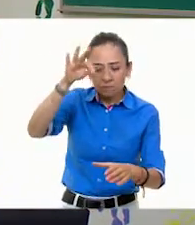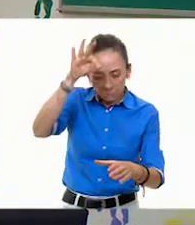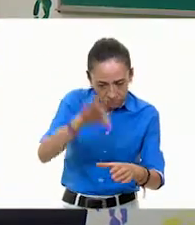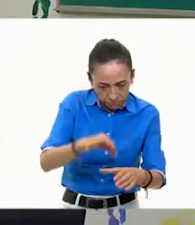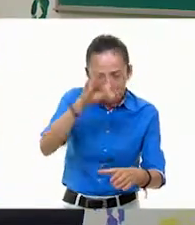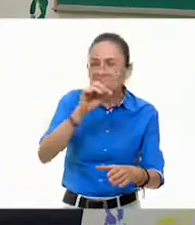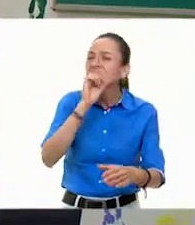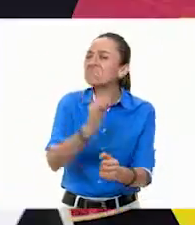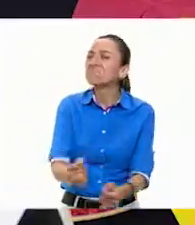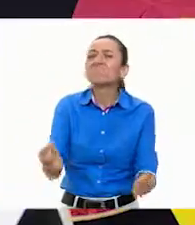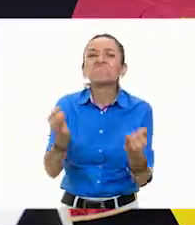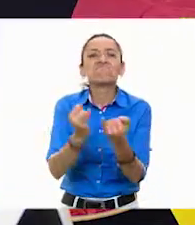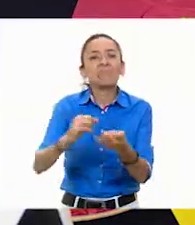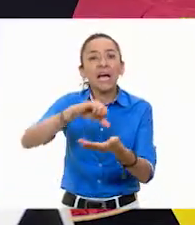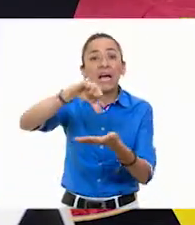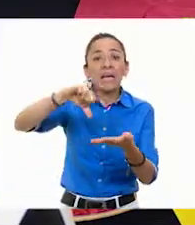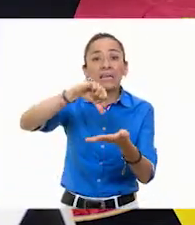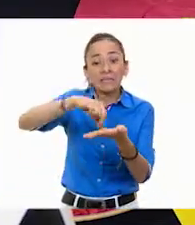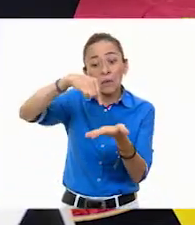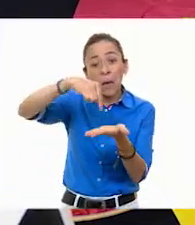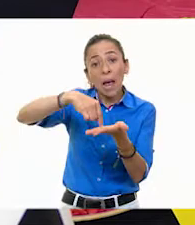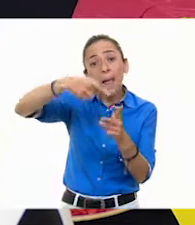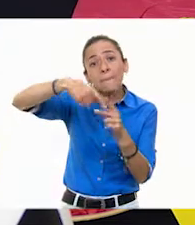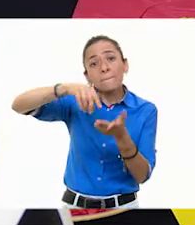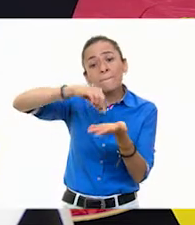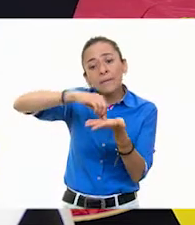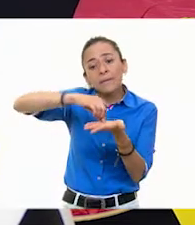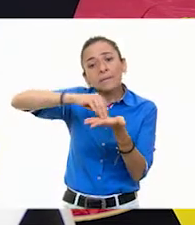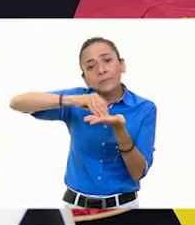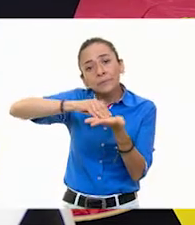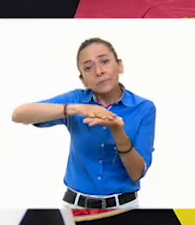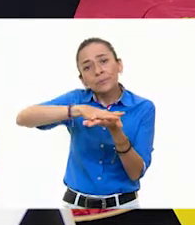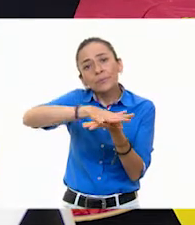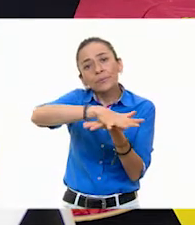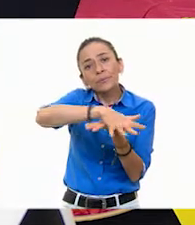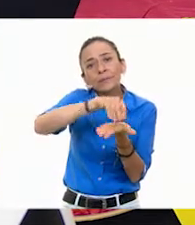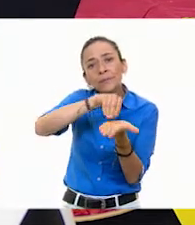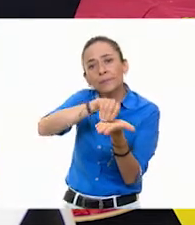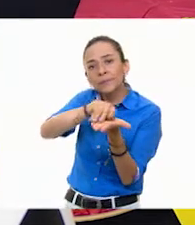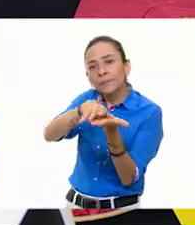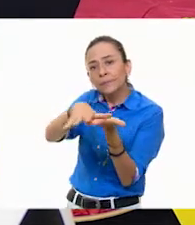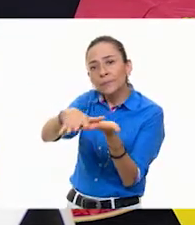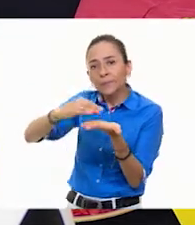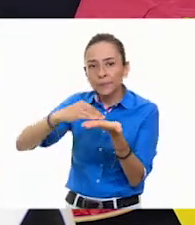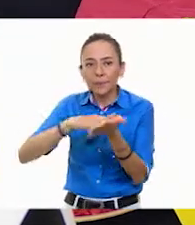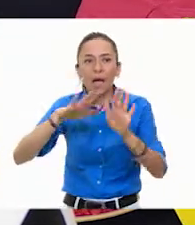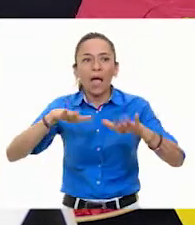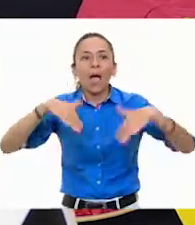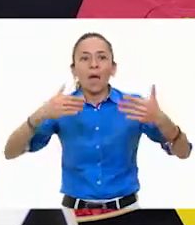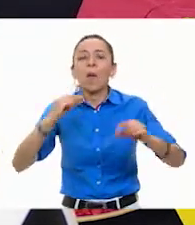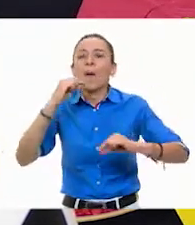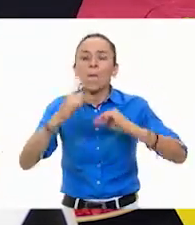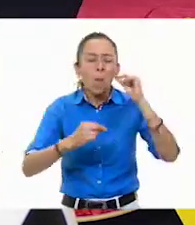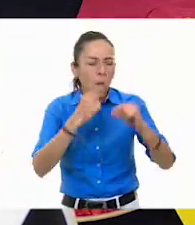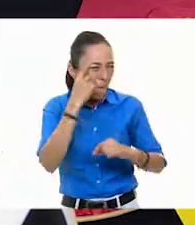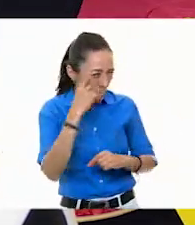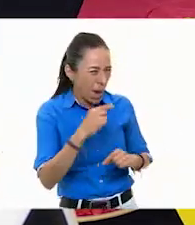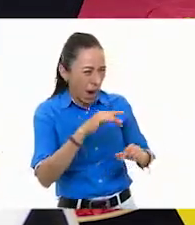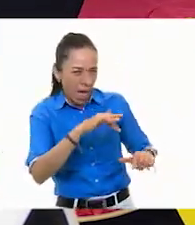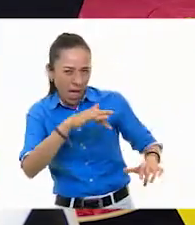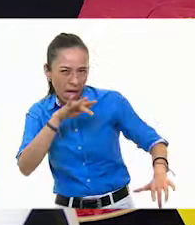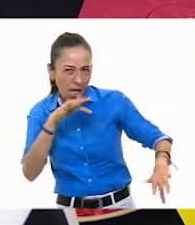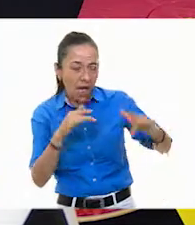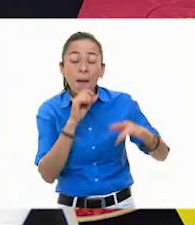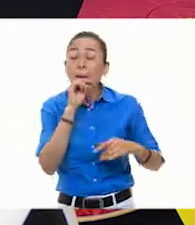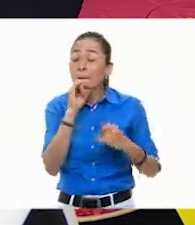hacia afuera, dejándolo poco a poco. Esto es para darle brillo, ¿verdad? Y también para fijar. Para fijar y